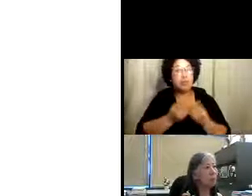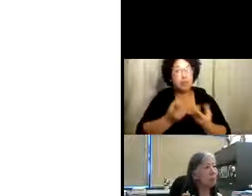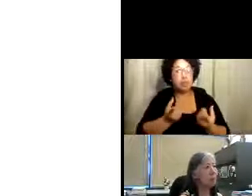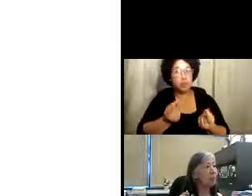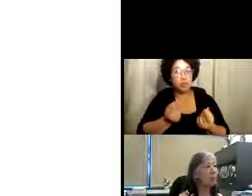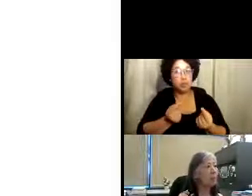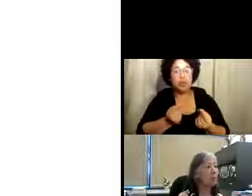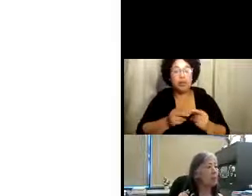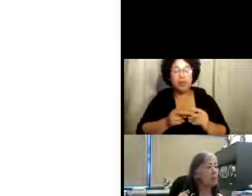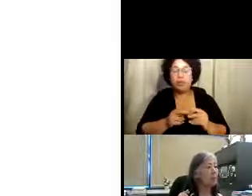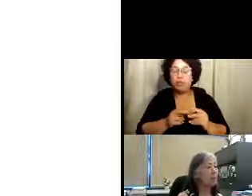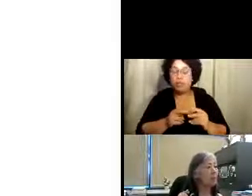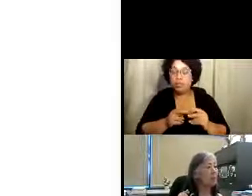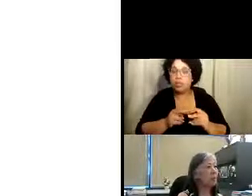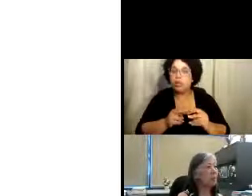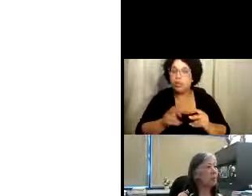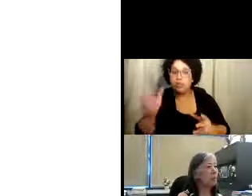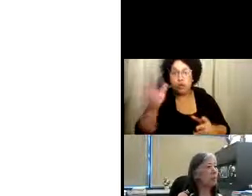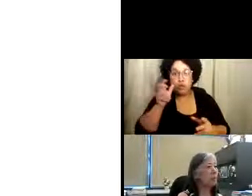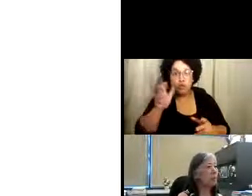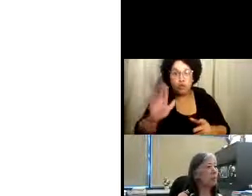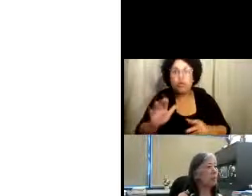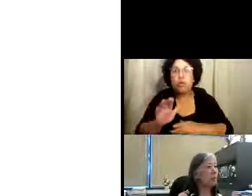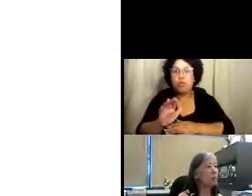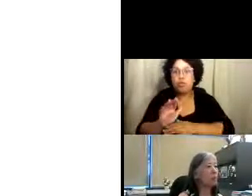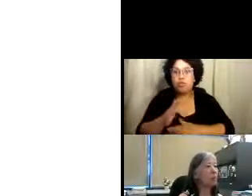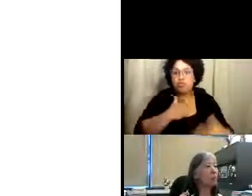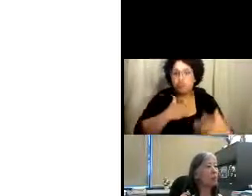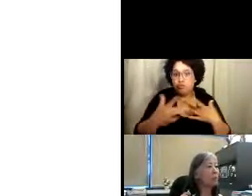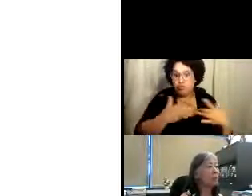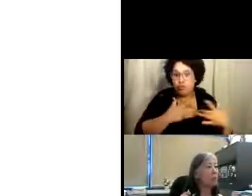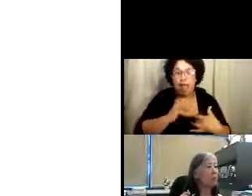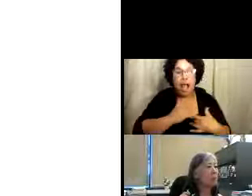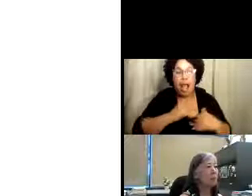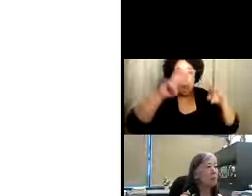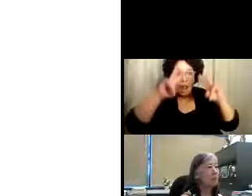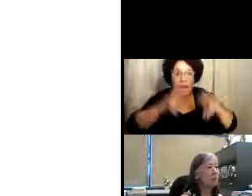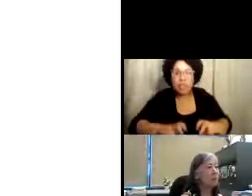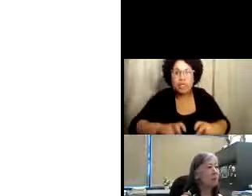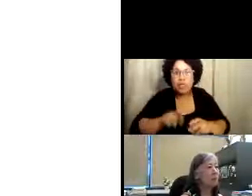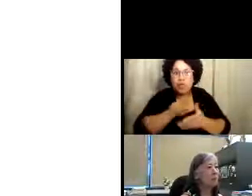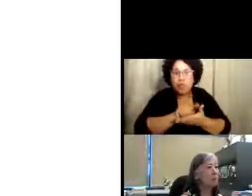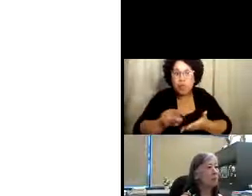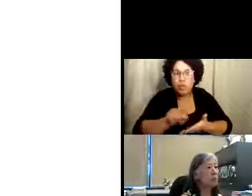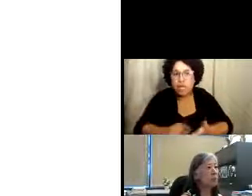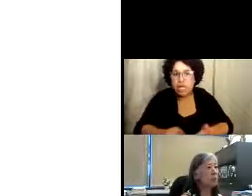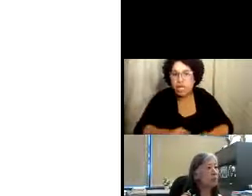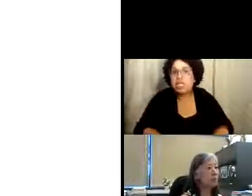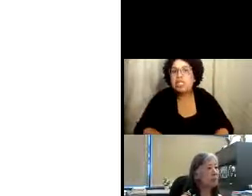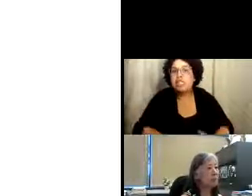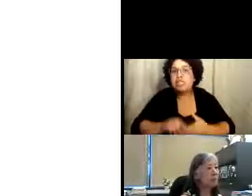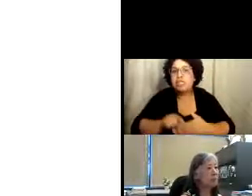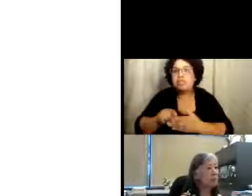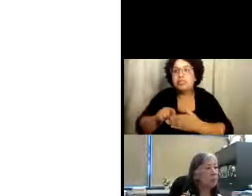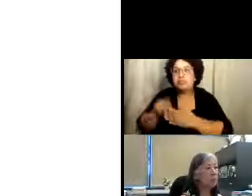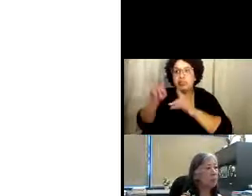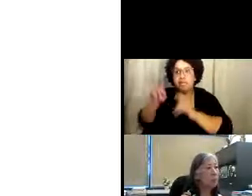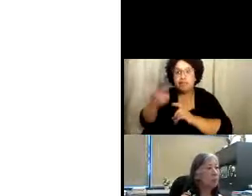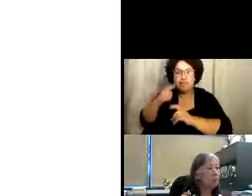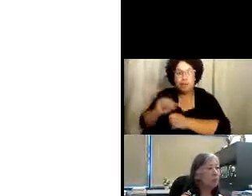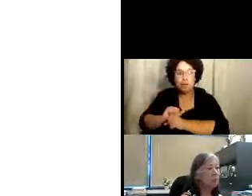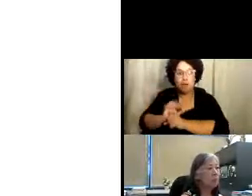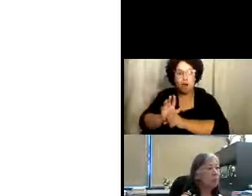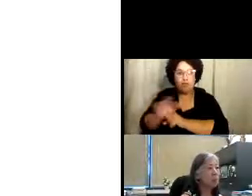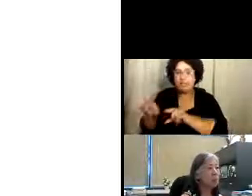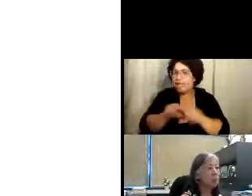y que no vaya a propagar o contaminar con el virus. Es una preocupación seria, claro, y la entendemos. Así que nuestros analistas van a tomar